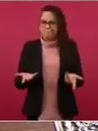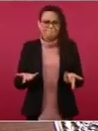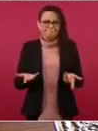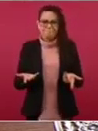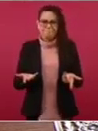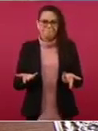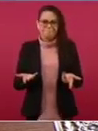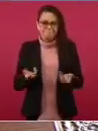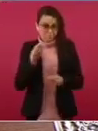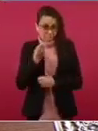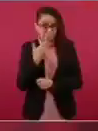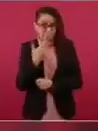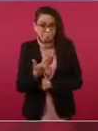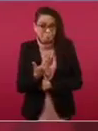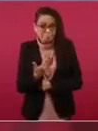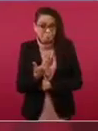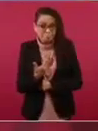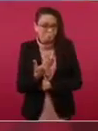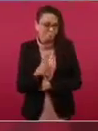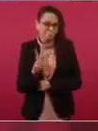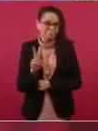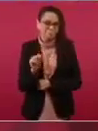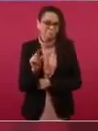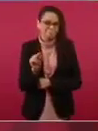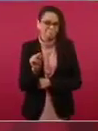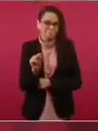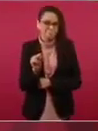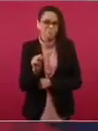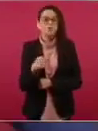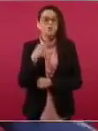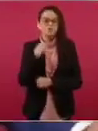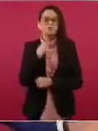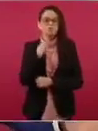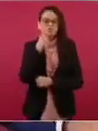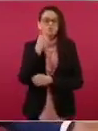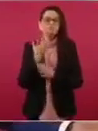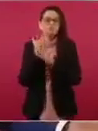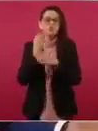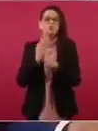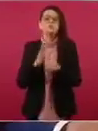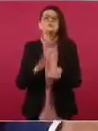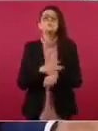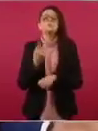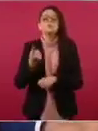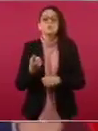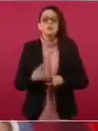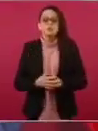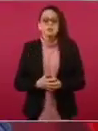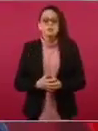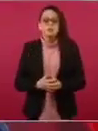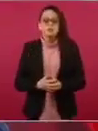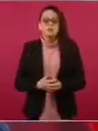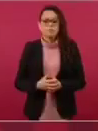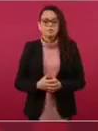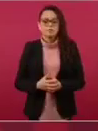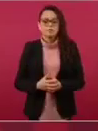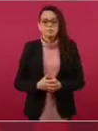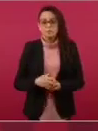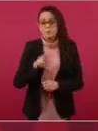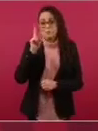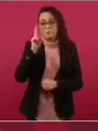Y esto lo digo porque toco madera,